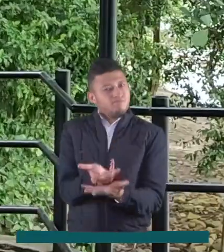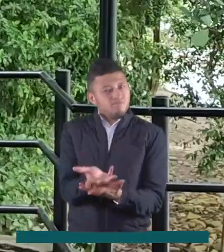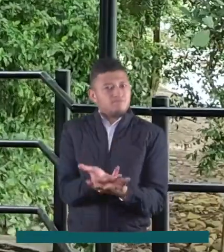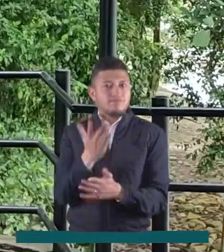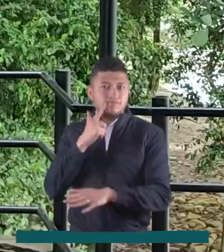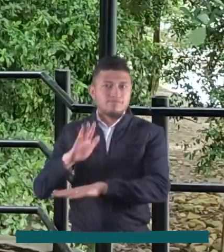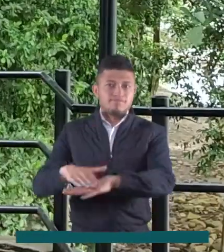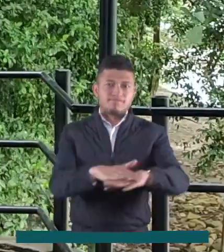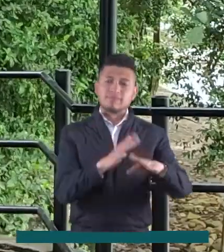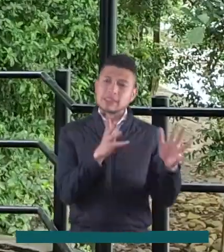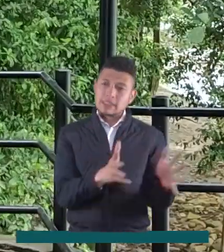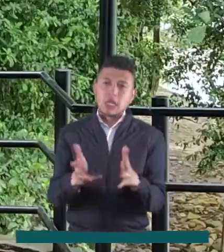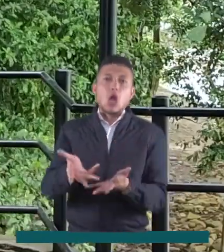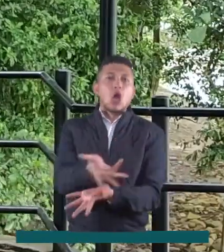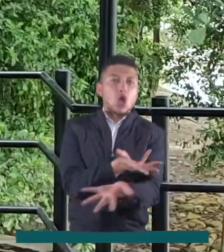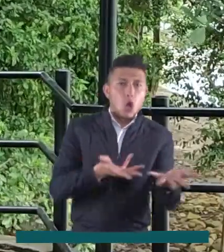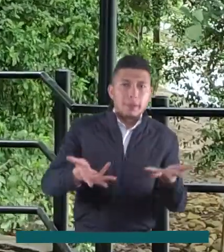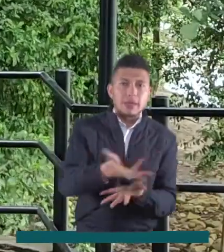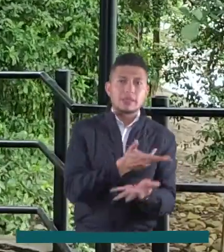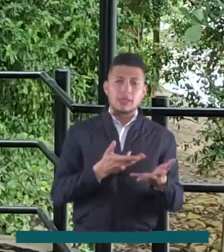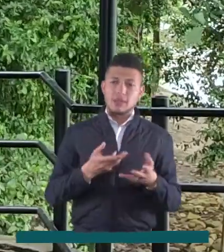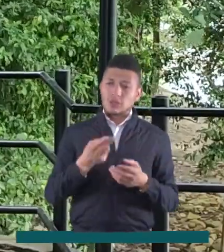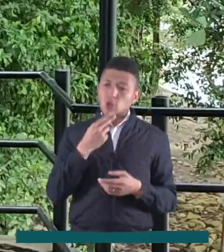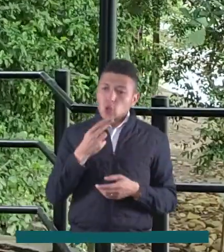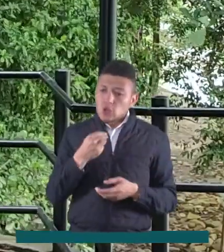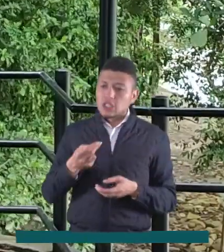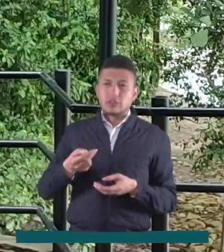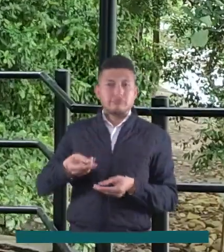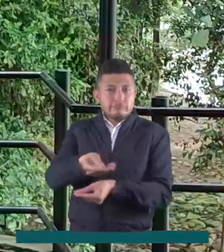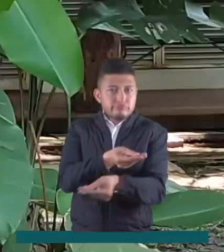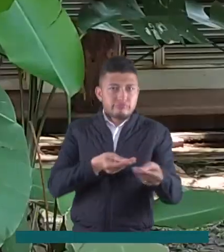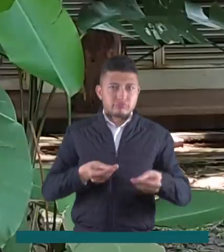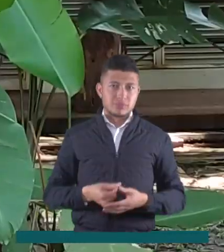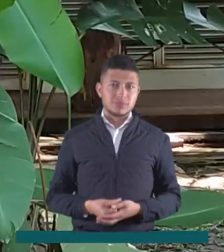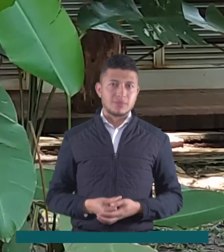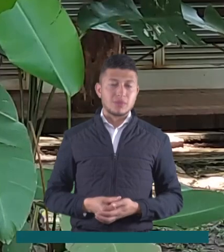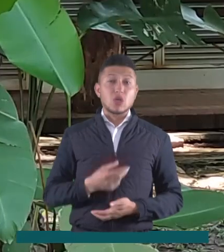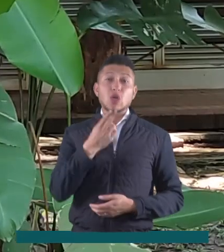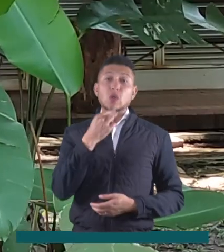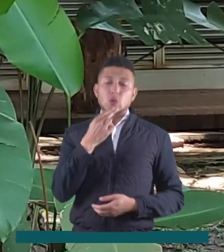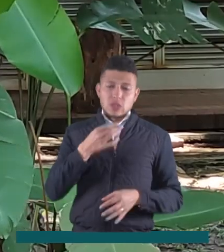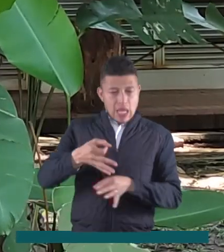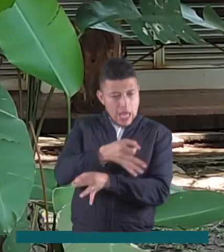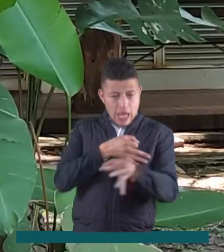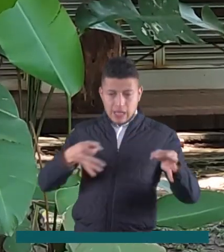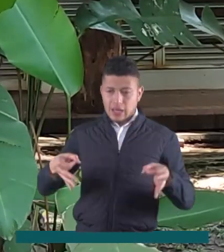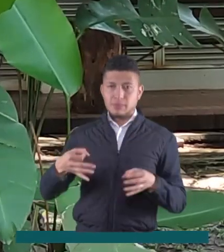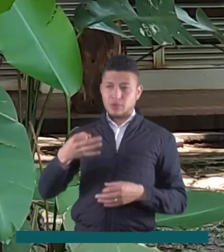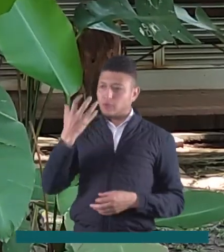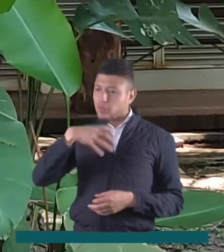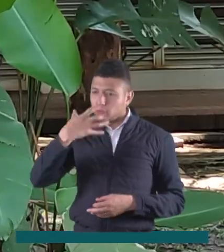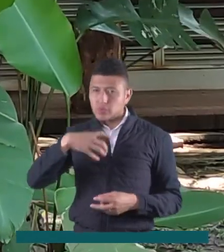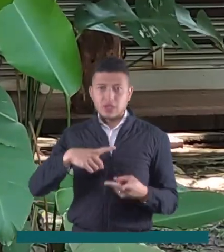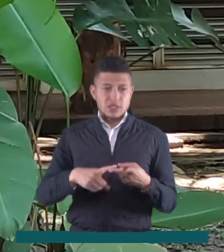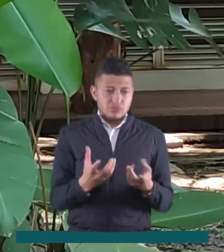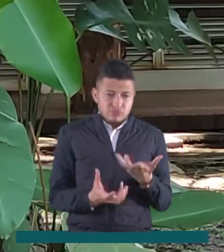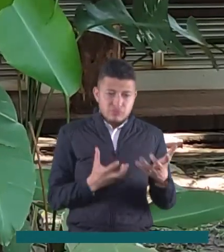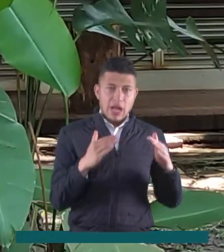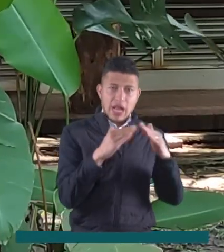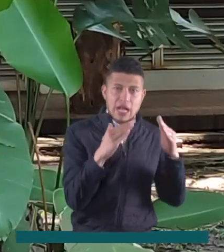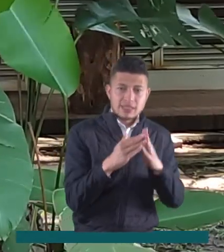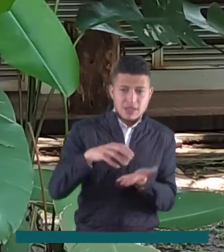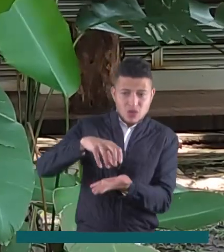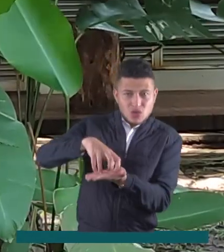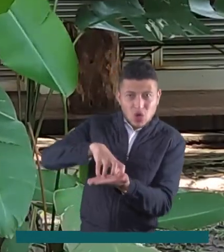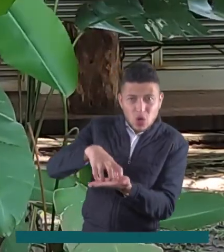aconsejan enseñarles a compartir y administrar sus golosinas. Y reemplazarlos por frutas, por productos elaborados en casa,